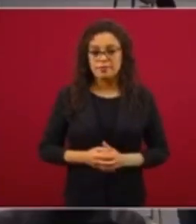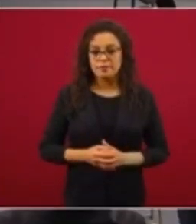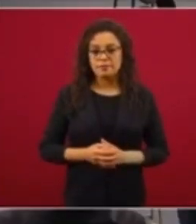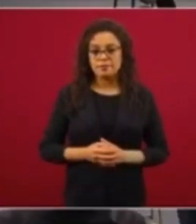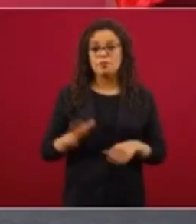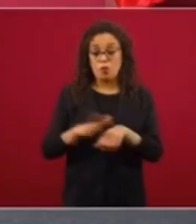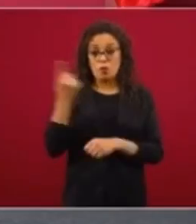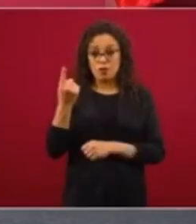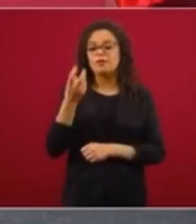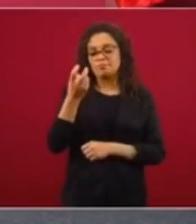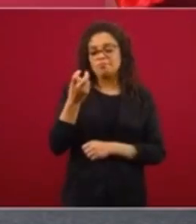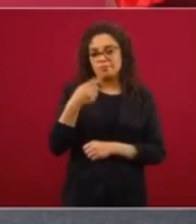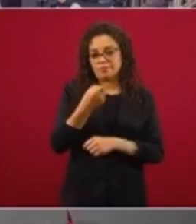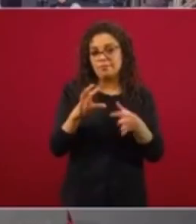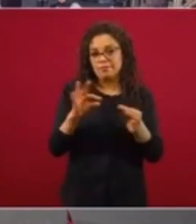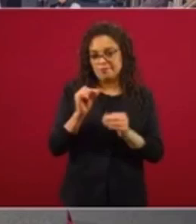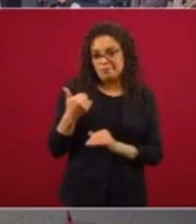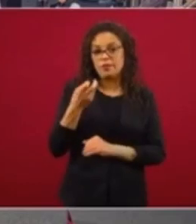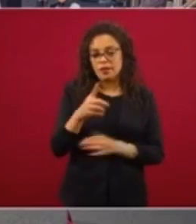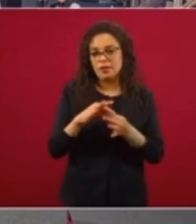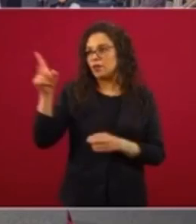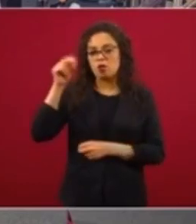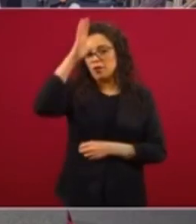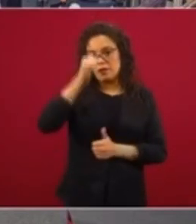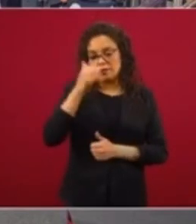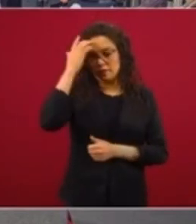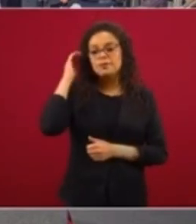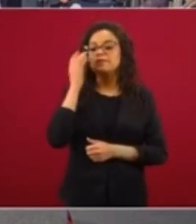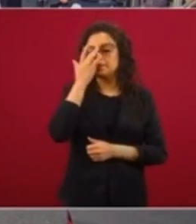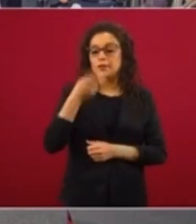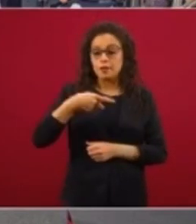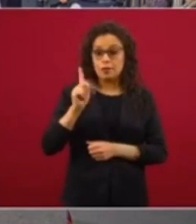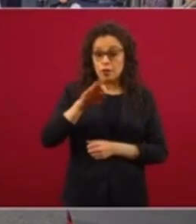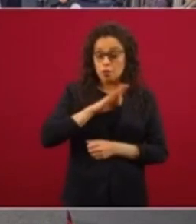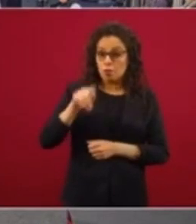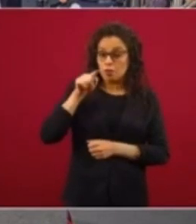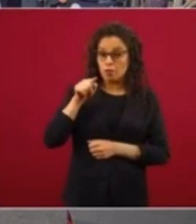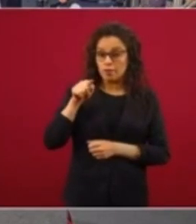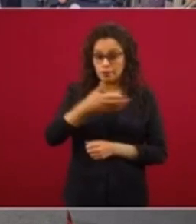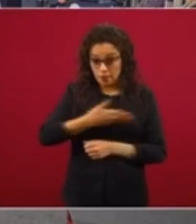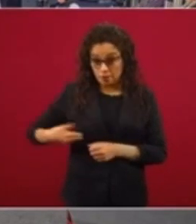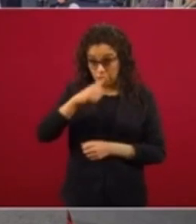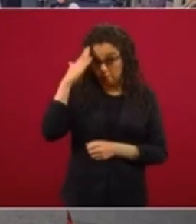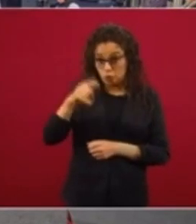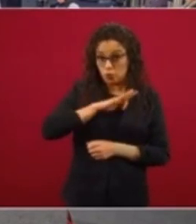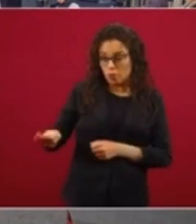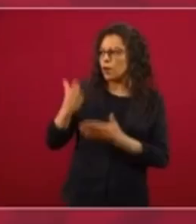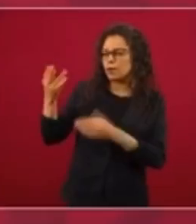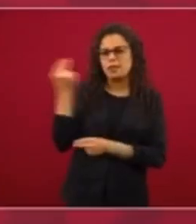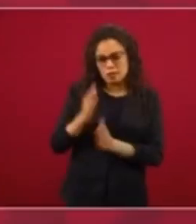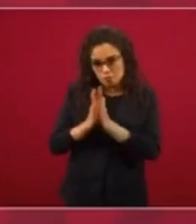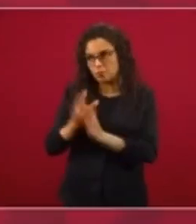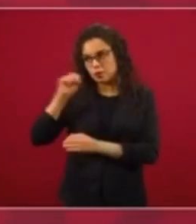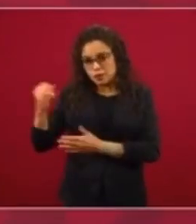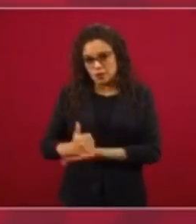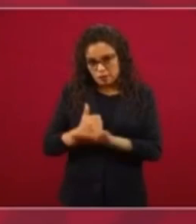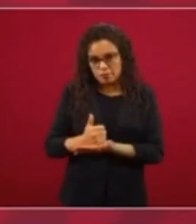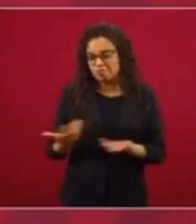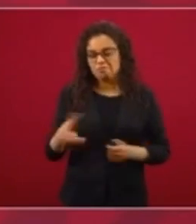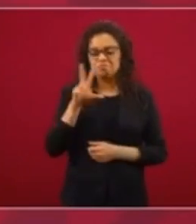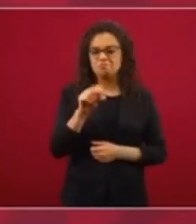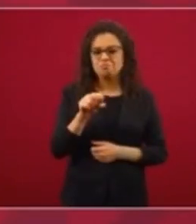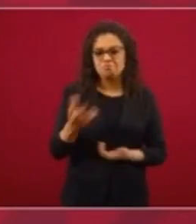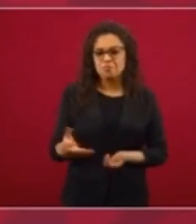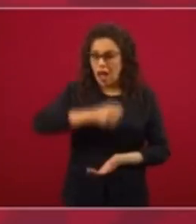Ese es el fondo del asunto. ¿Usted no se plantearía a modo de presionarlos, justamente con todas estas posibilidades que usted tendría? No, no, no. Es no hace falta. No hace falta.